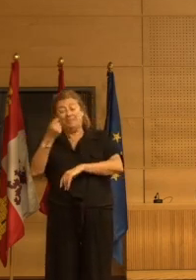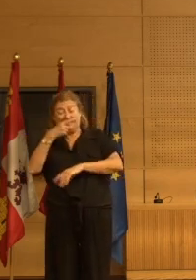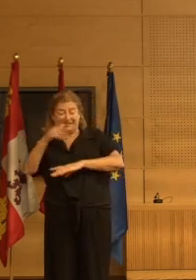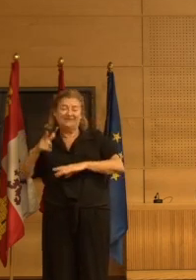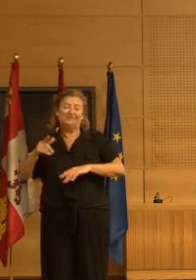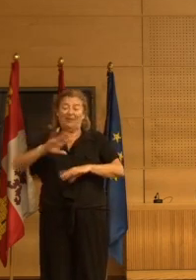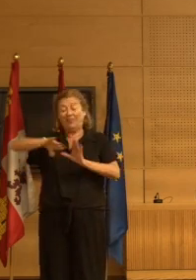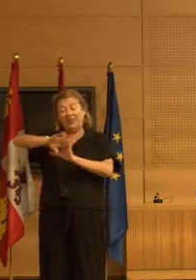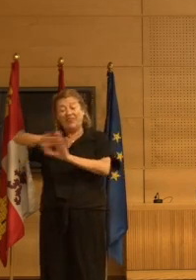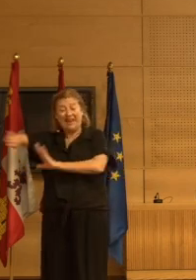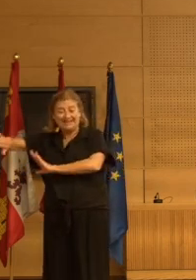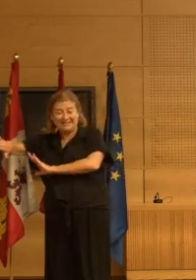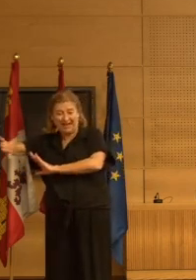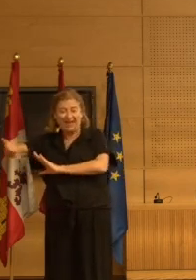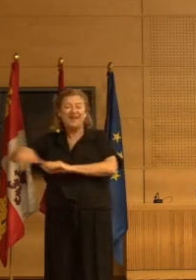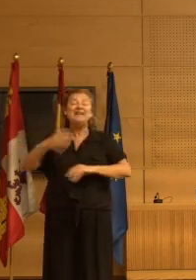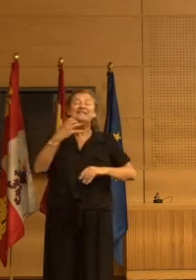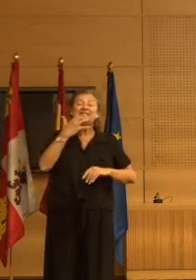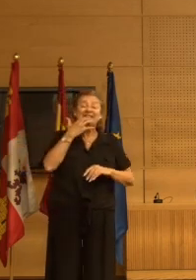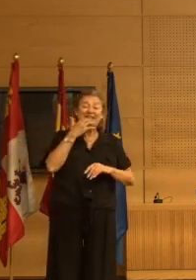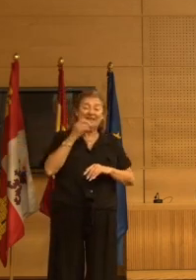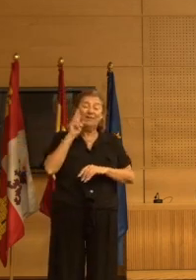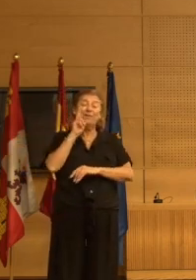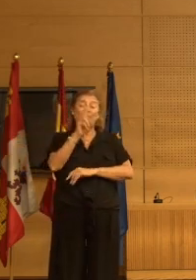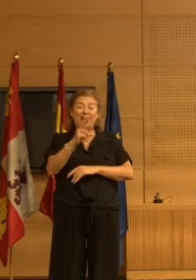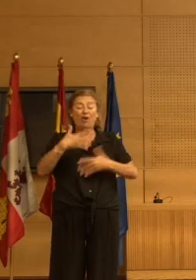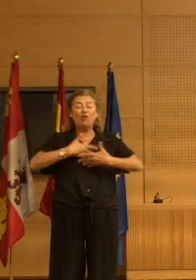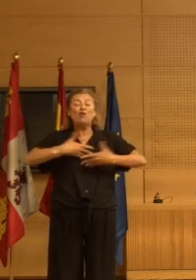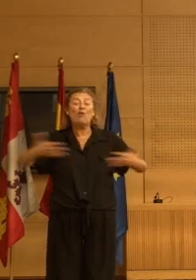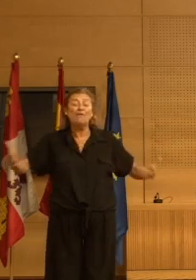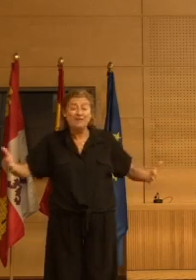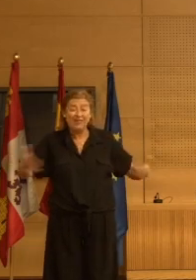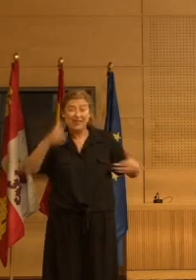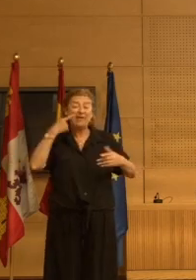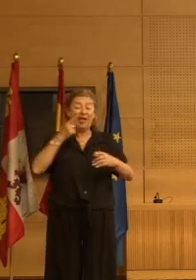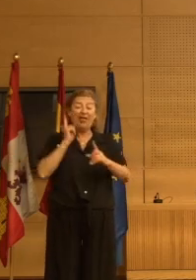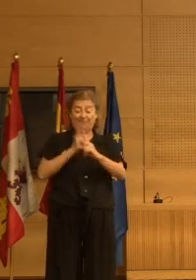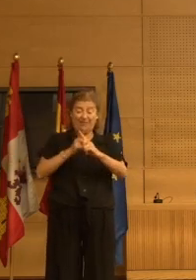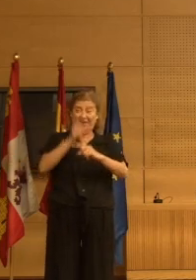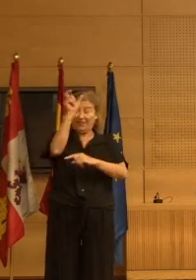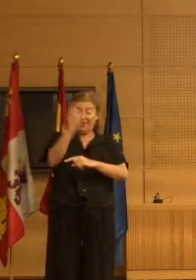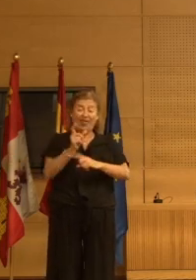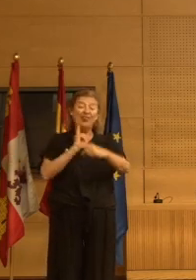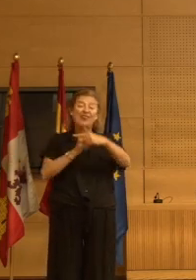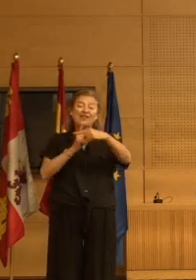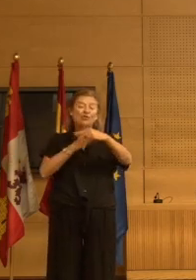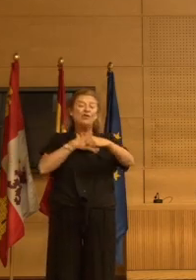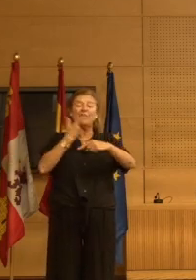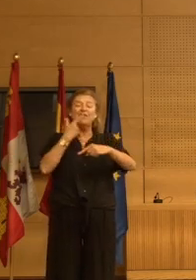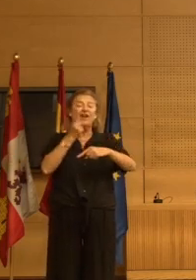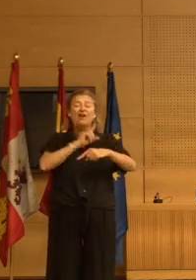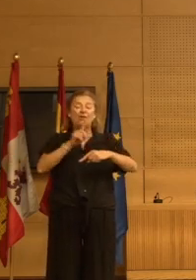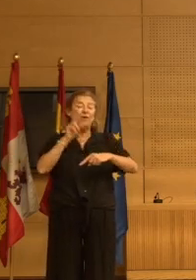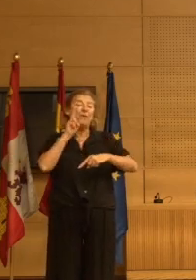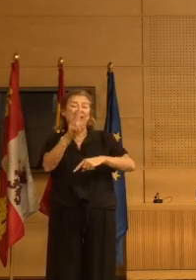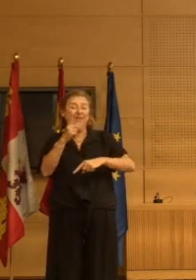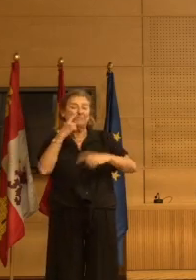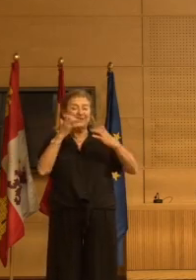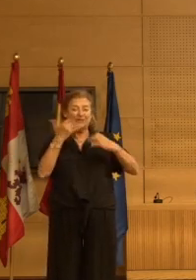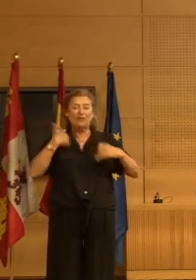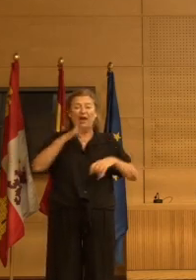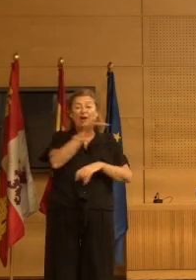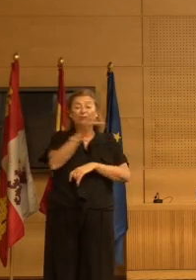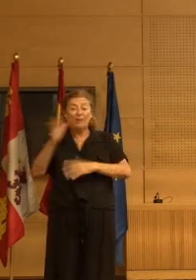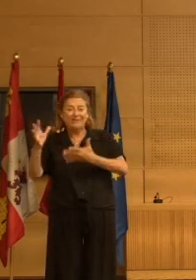sitúa a la derecha. Y si el segmento, que es el intervalo de confianza, coge la línea del centro, significa que no es estadísticamente significativo, es decir, que después de haber